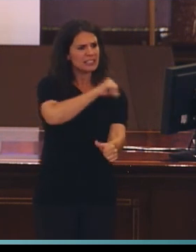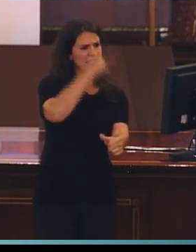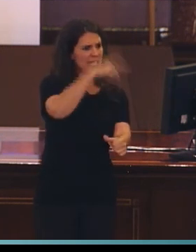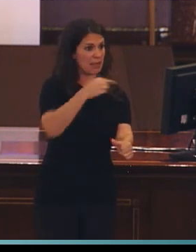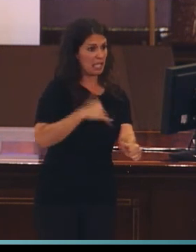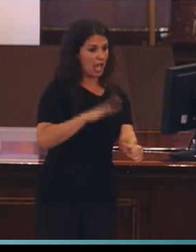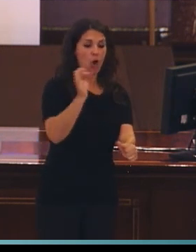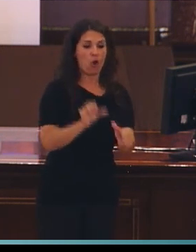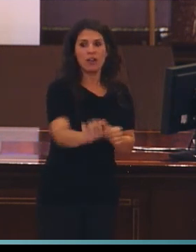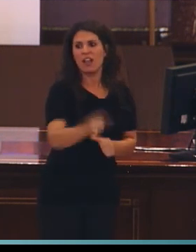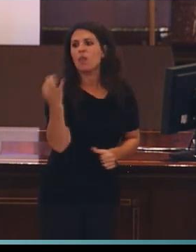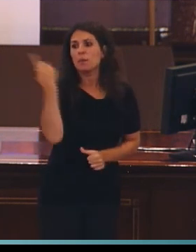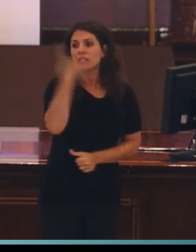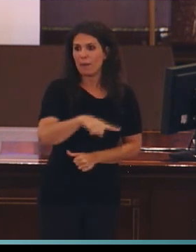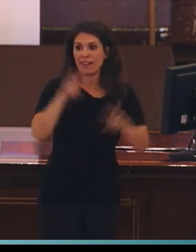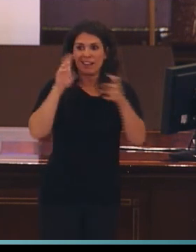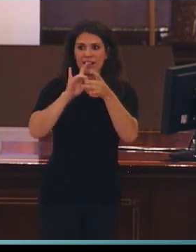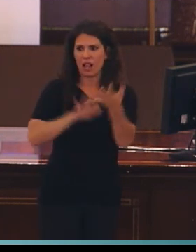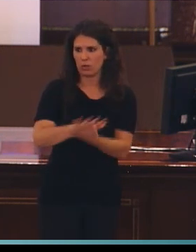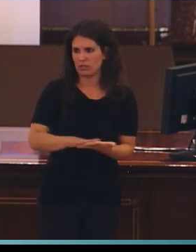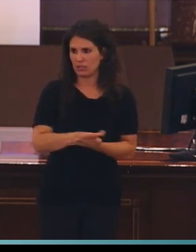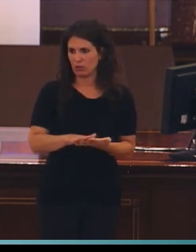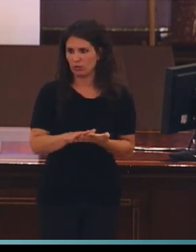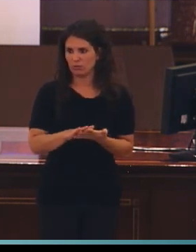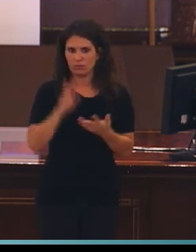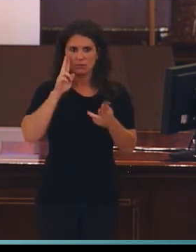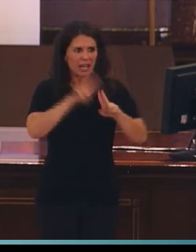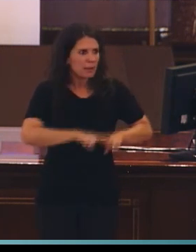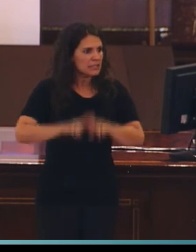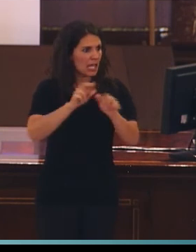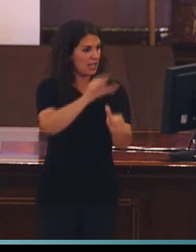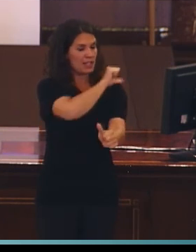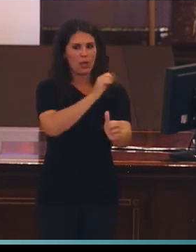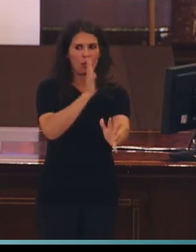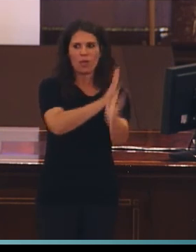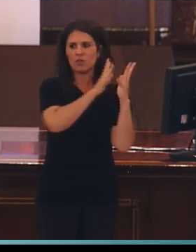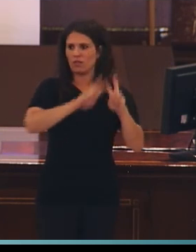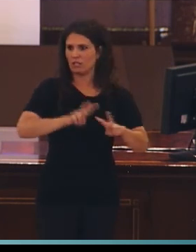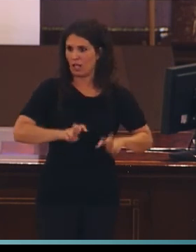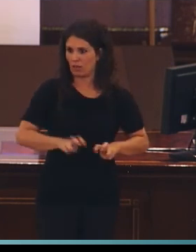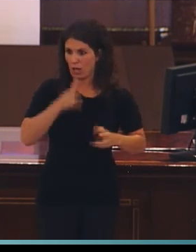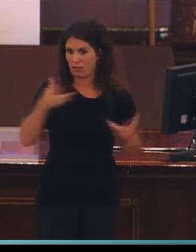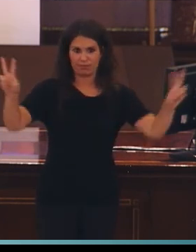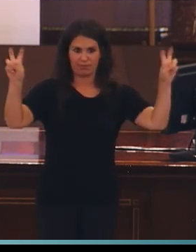saber sobre las lenguas de signos. Revisión de una década de investigación». Y para mí es un